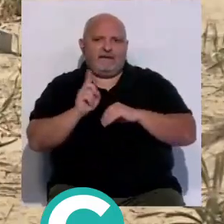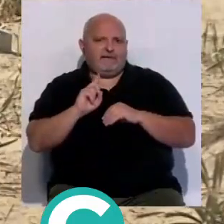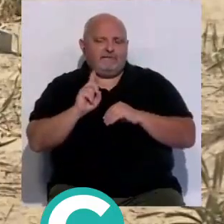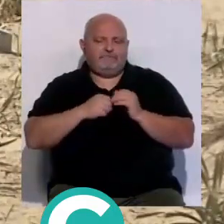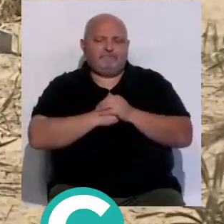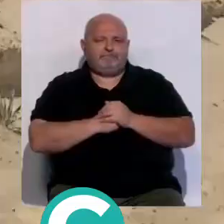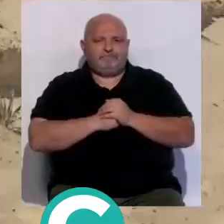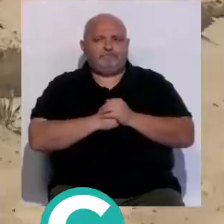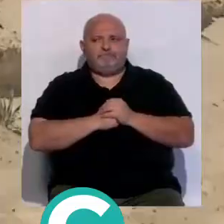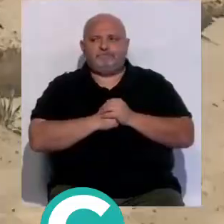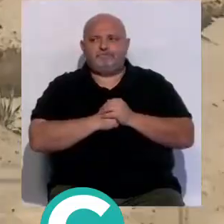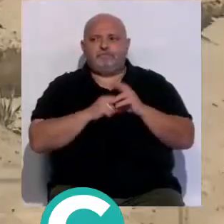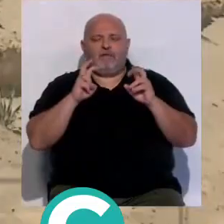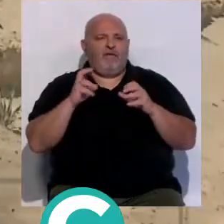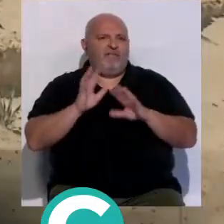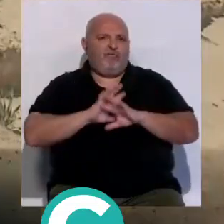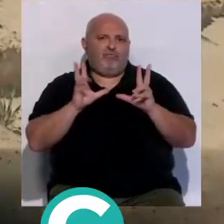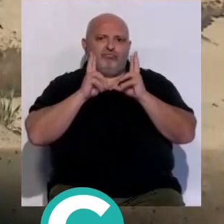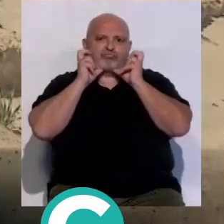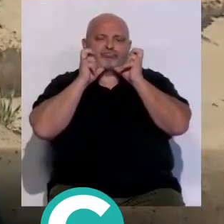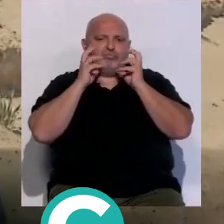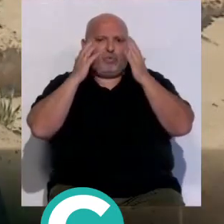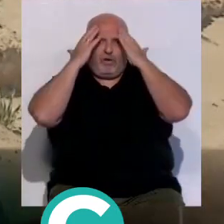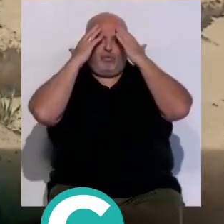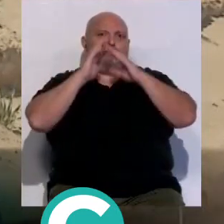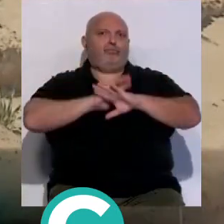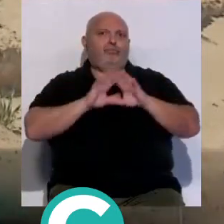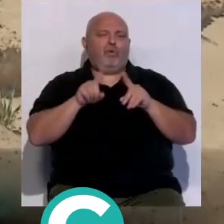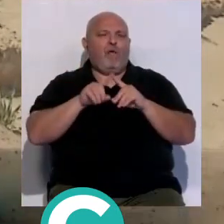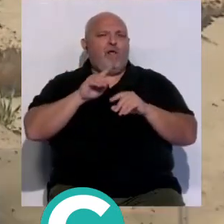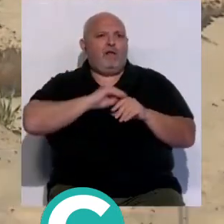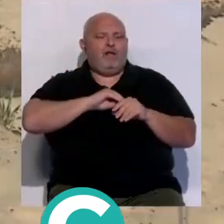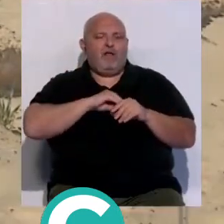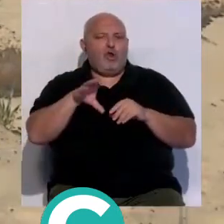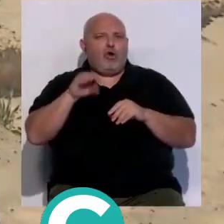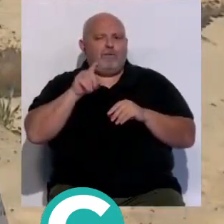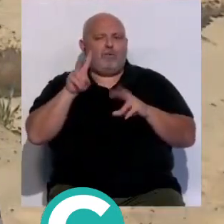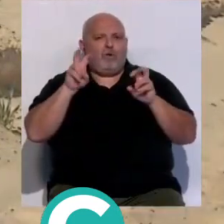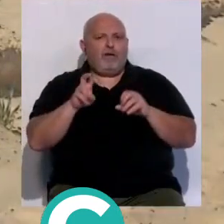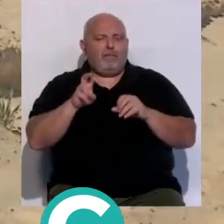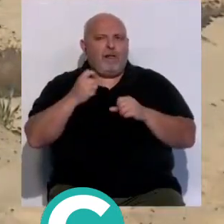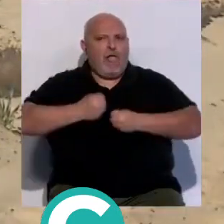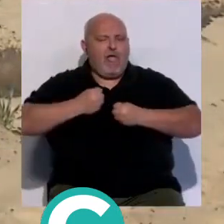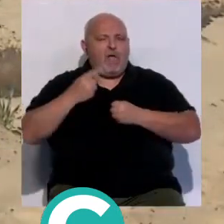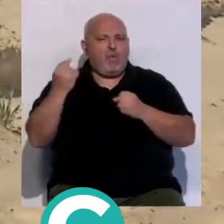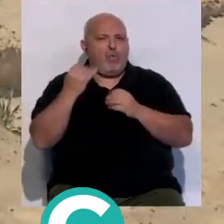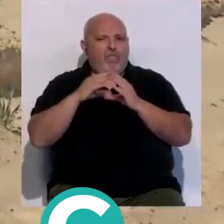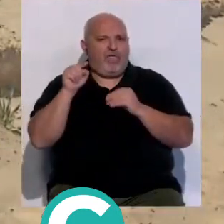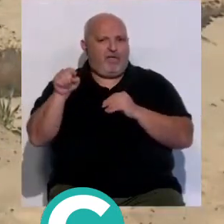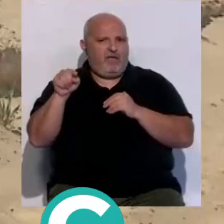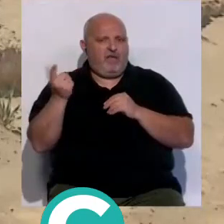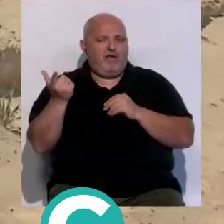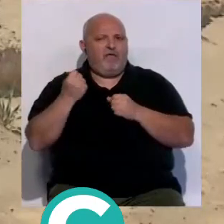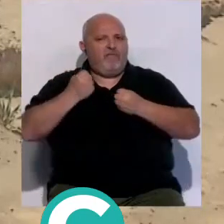inmediata esto es una barbaridad todo el mundo se echó las manos a la cabeza porque es que nadie comprende que es un empecinamiento de la Junta que